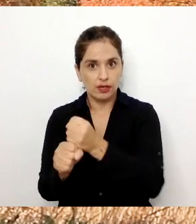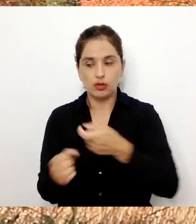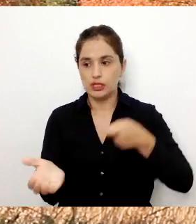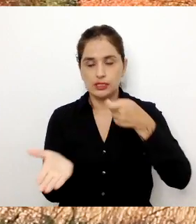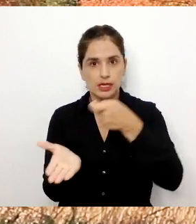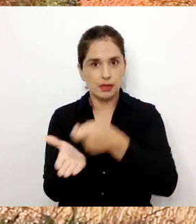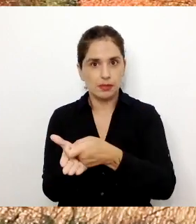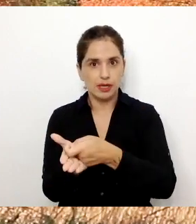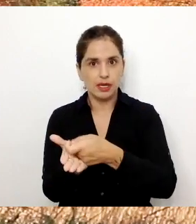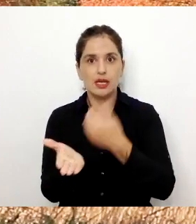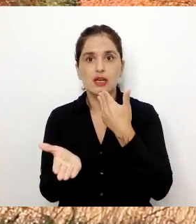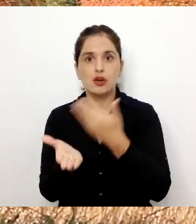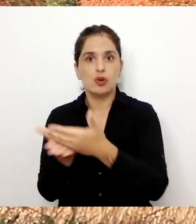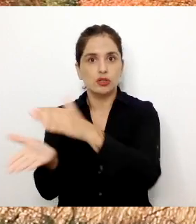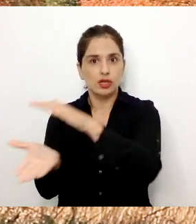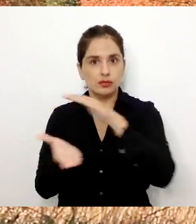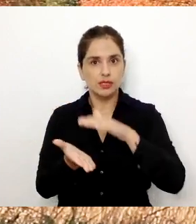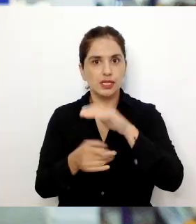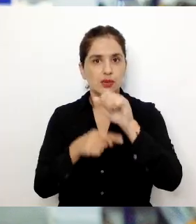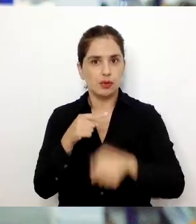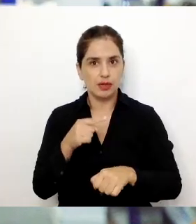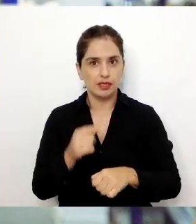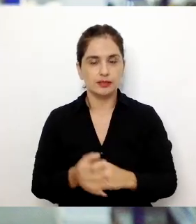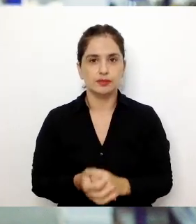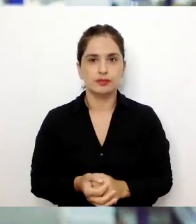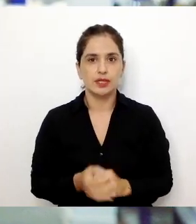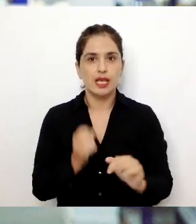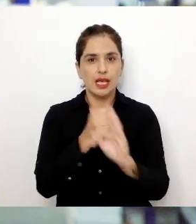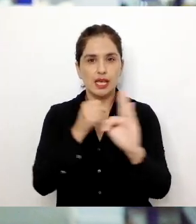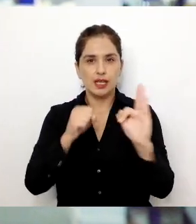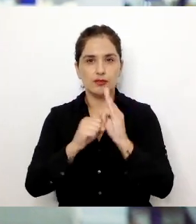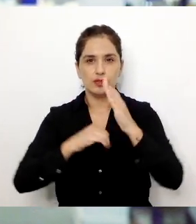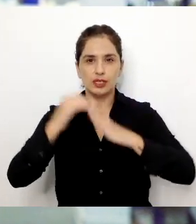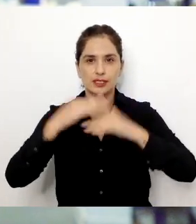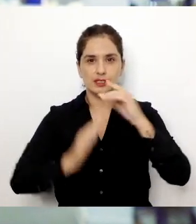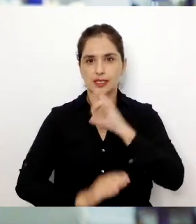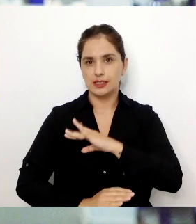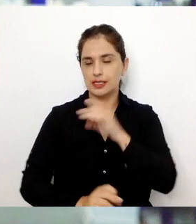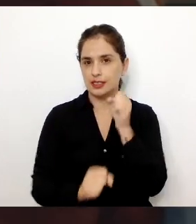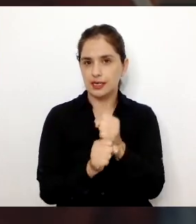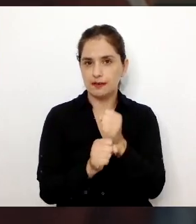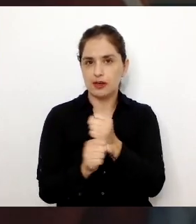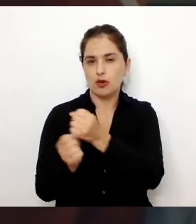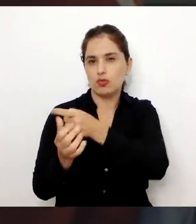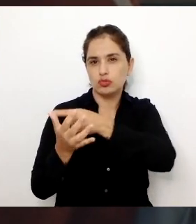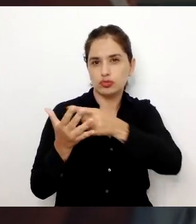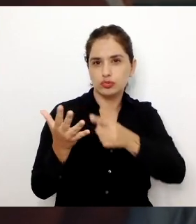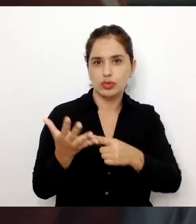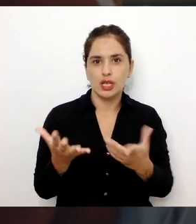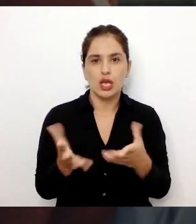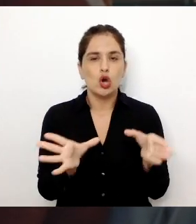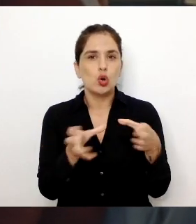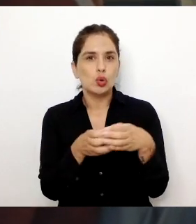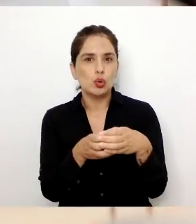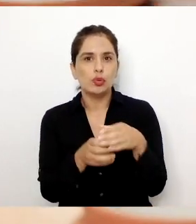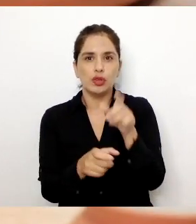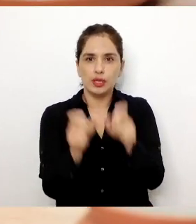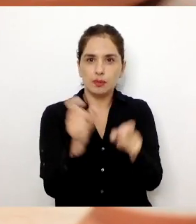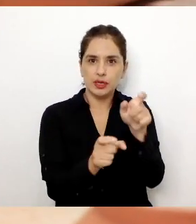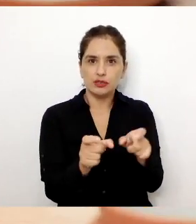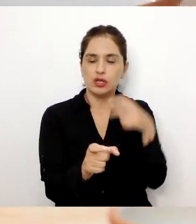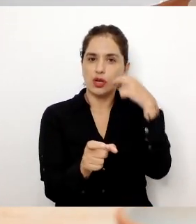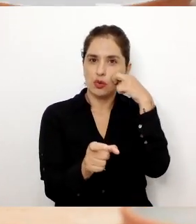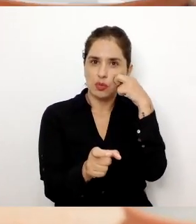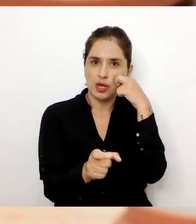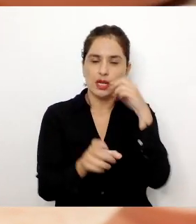paga una vez recibidas y aprobadas. En Fundación Artesanías de Chile, trabajamos con un amplio y diverso equipo humano profundamente